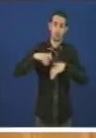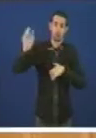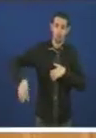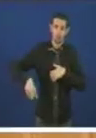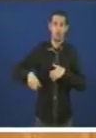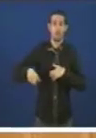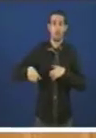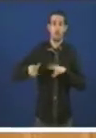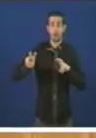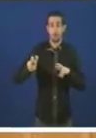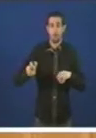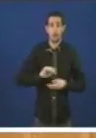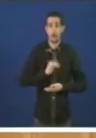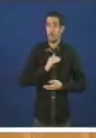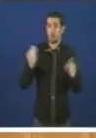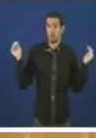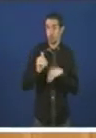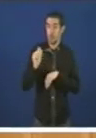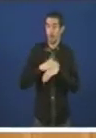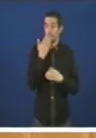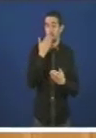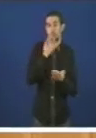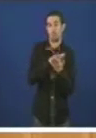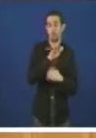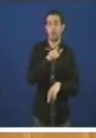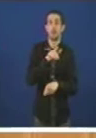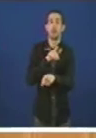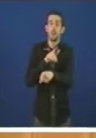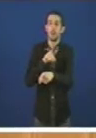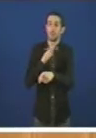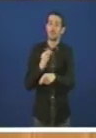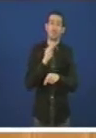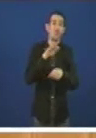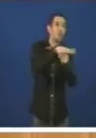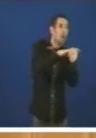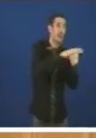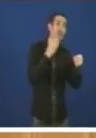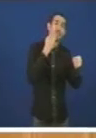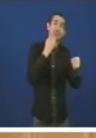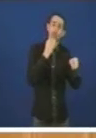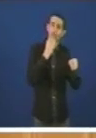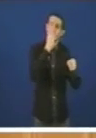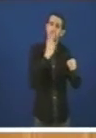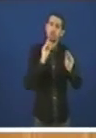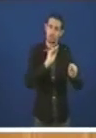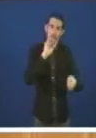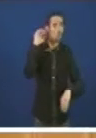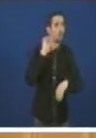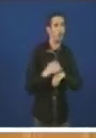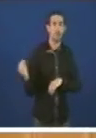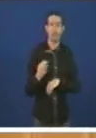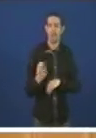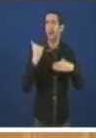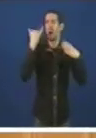quen de atender e cumpran os compromisos desa comarca porque xa comarca ten en 28 anos é compromisos unha xea de